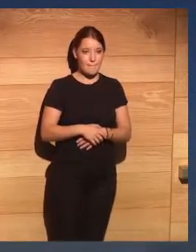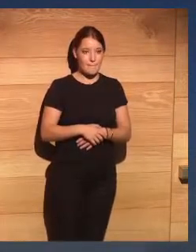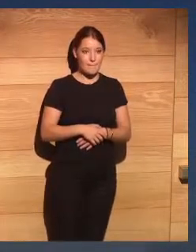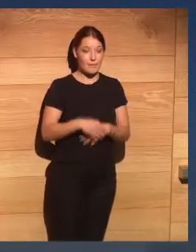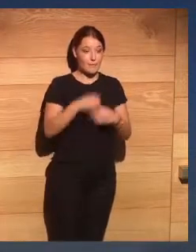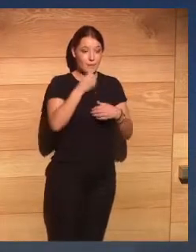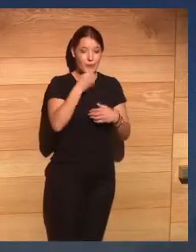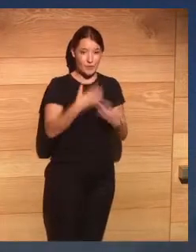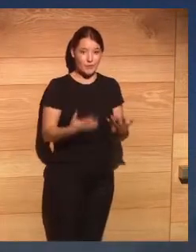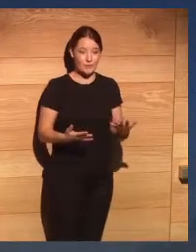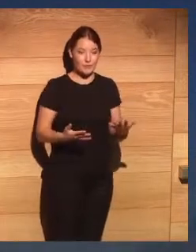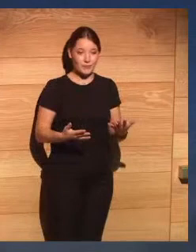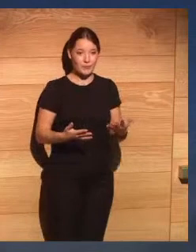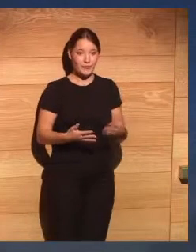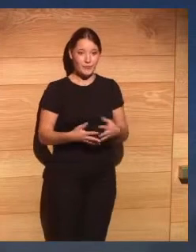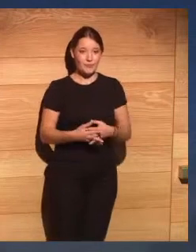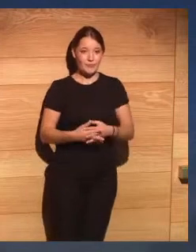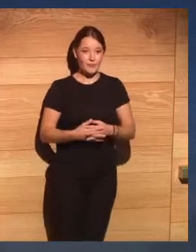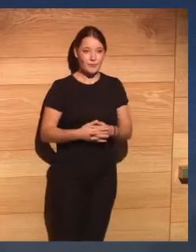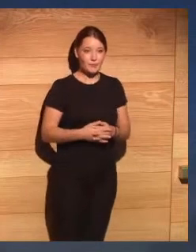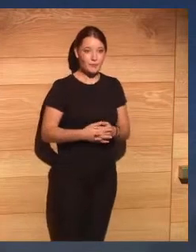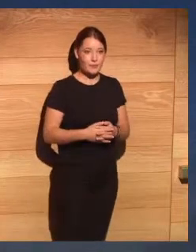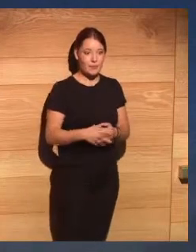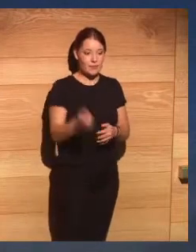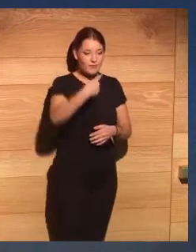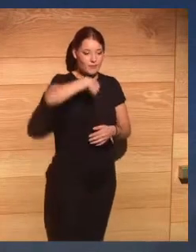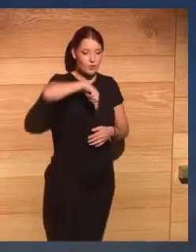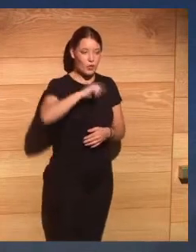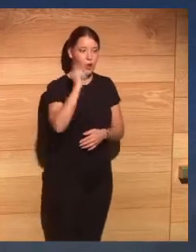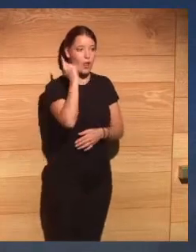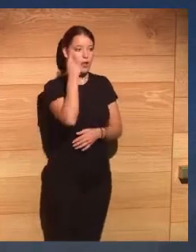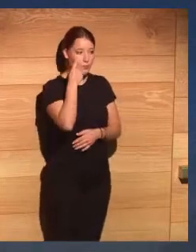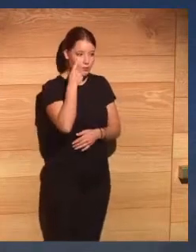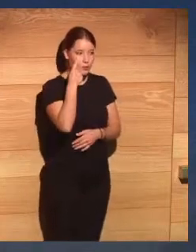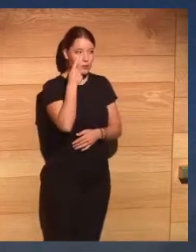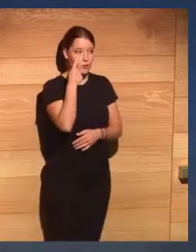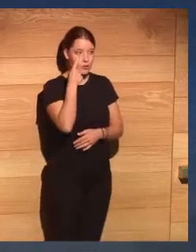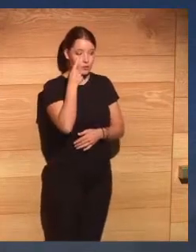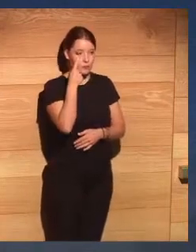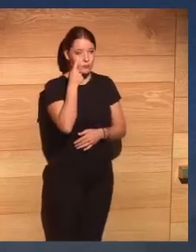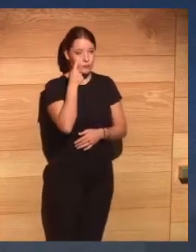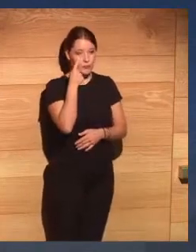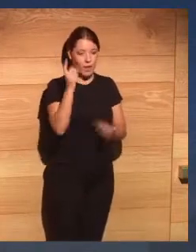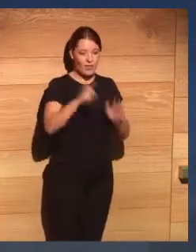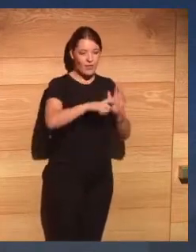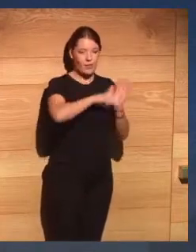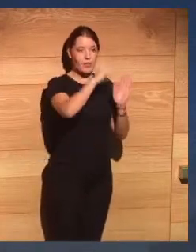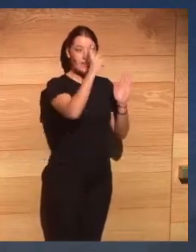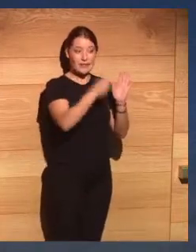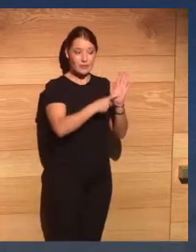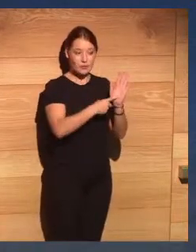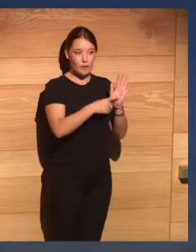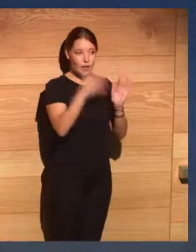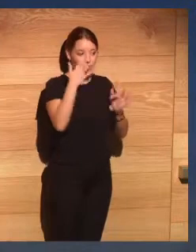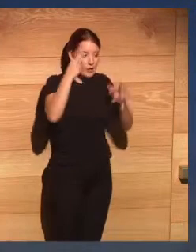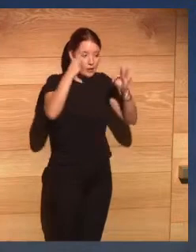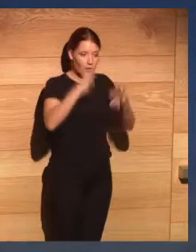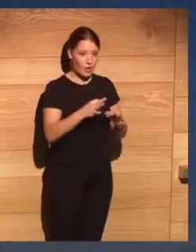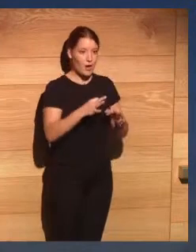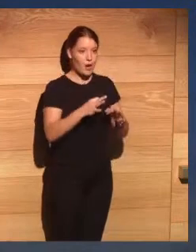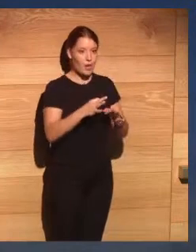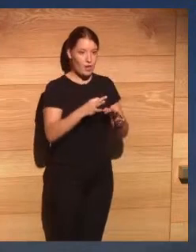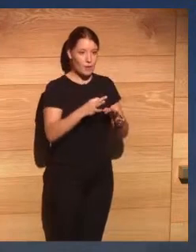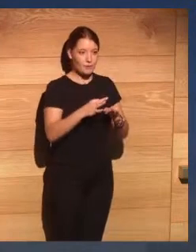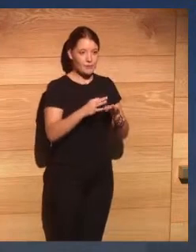bueno los notábamos como la legislación obviamente toda la jurisprudencia